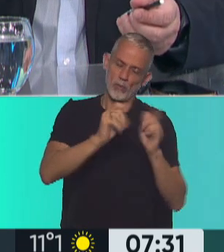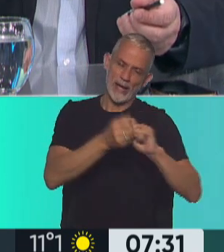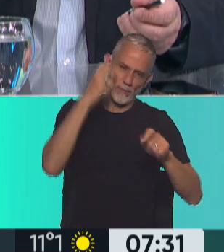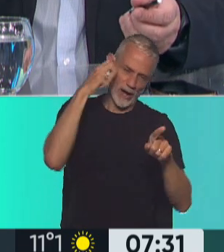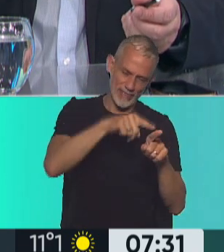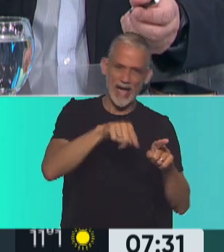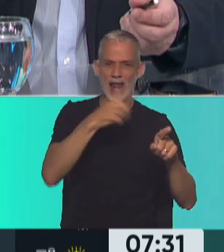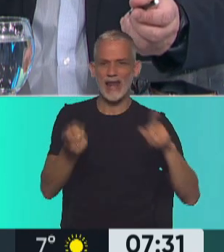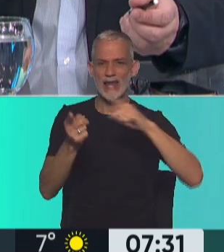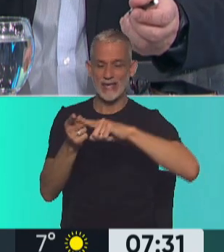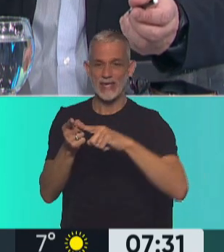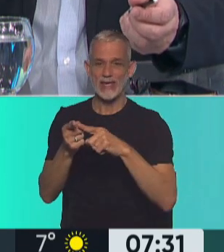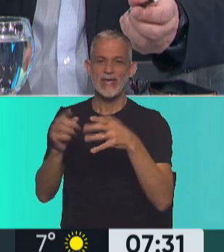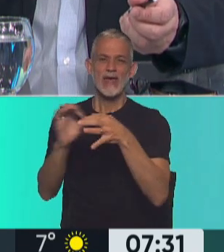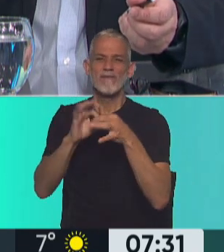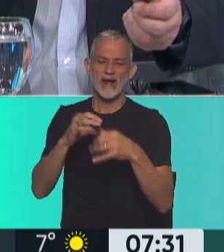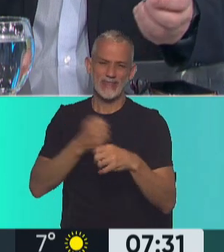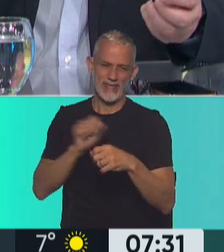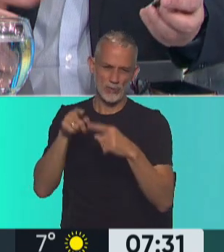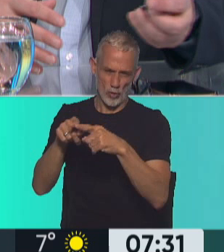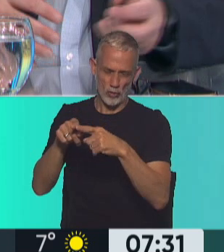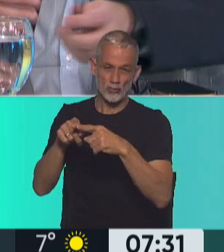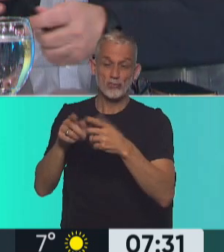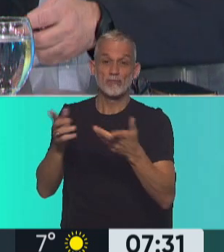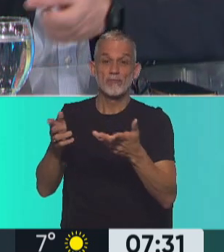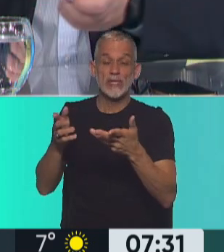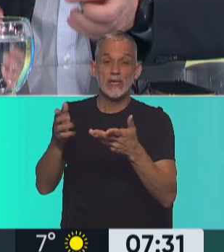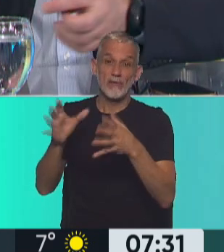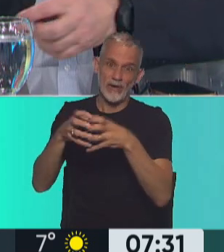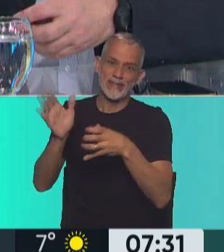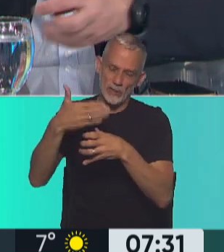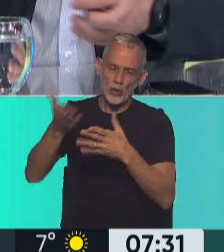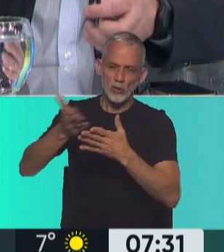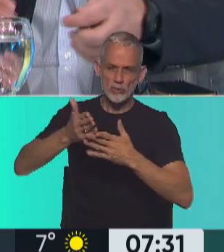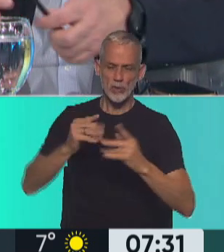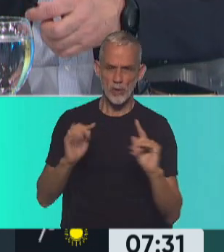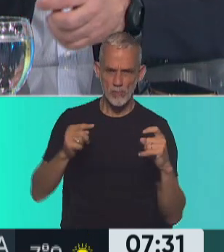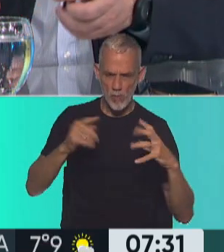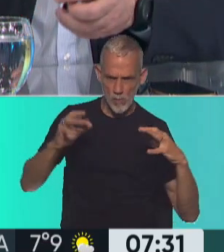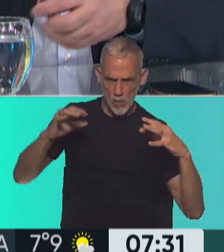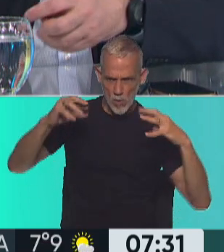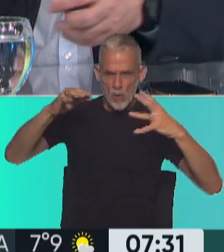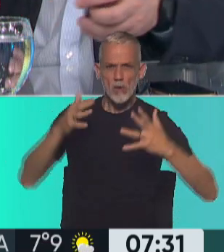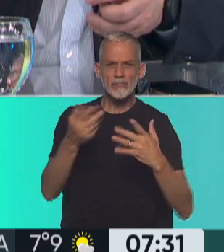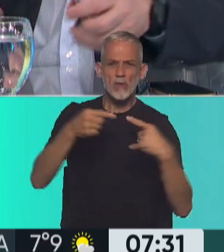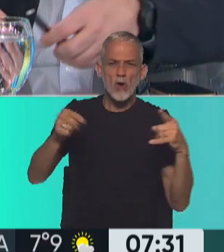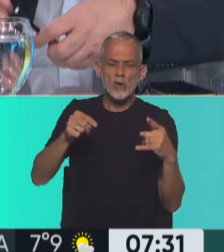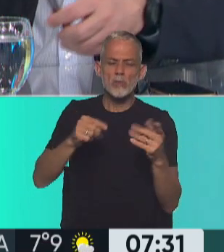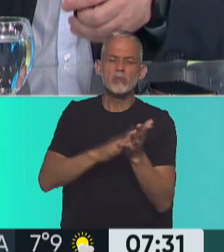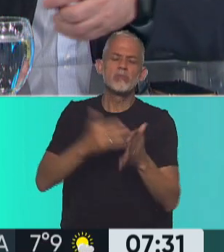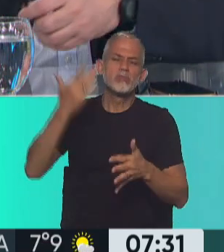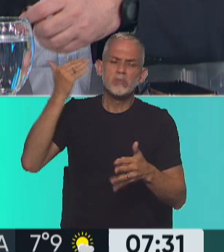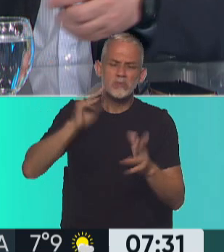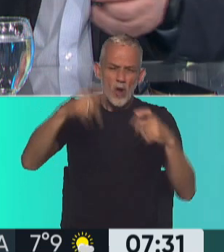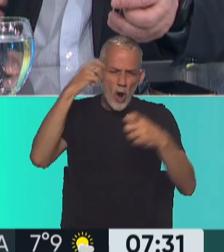Cambio y Penaca del Frente de Todos. Y la discusión fue subiendo de tono con causas y con hechos que sucedieron